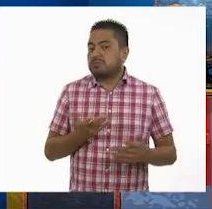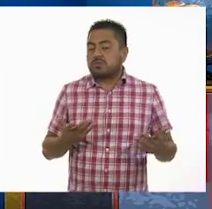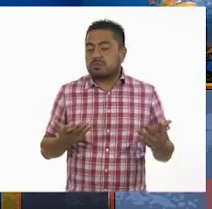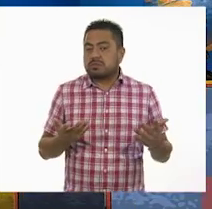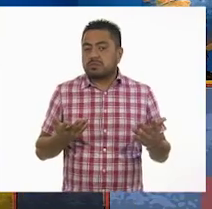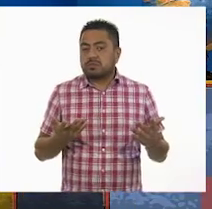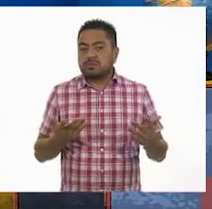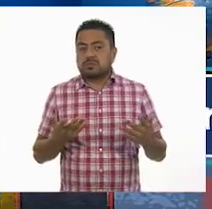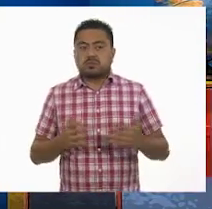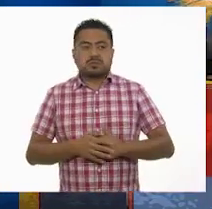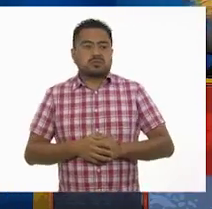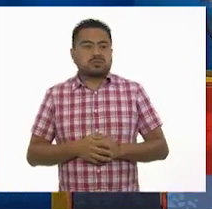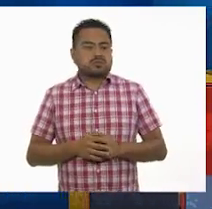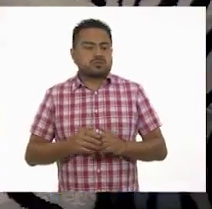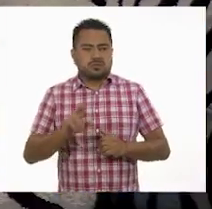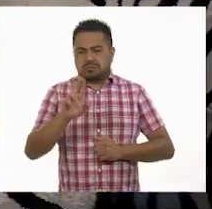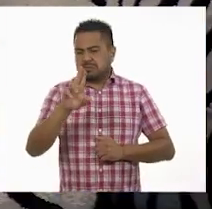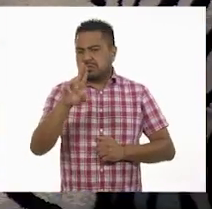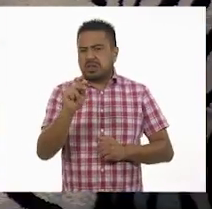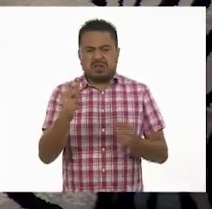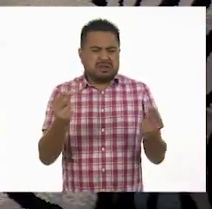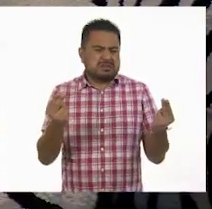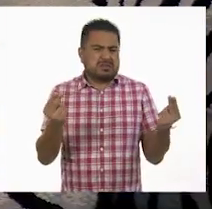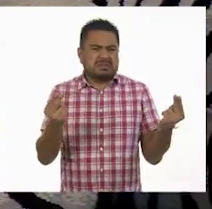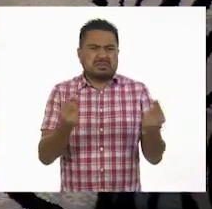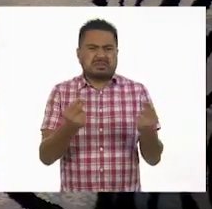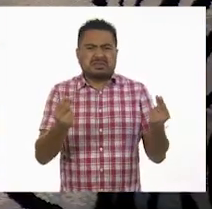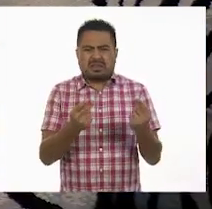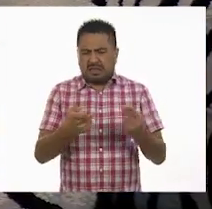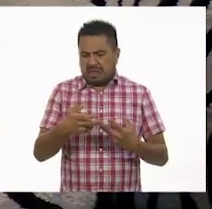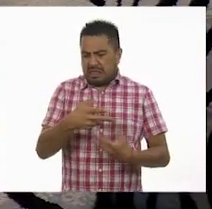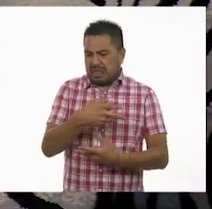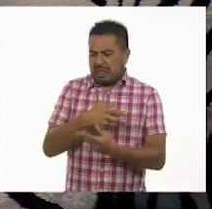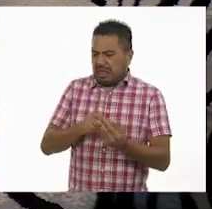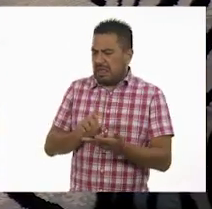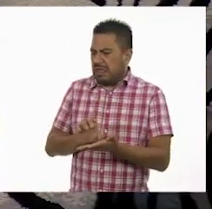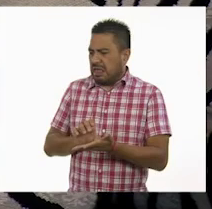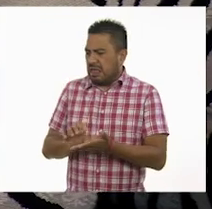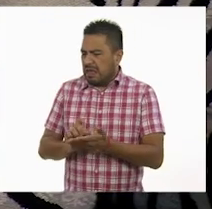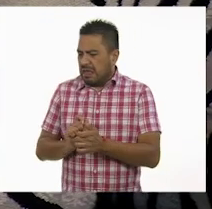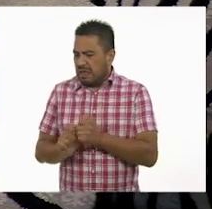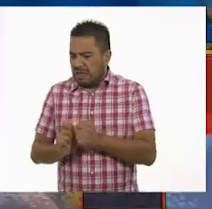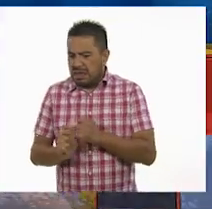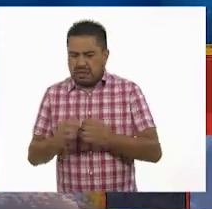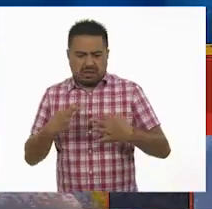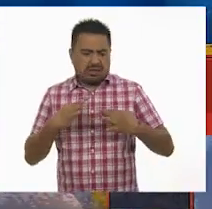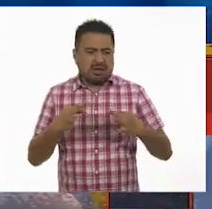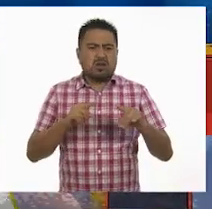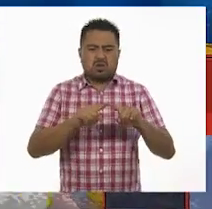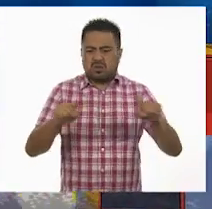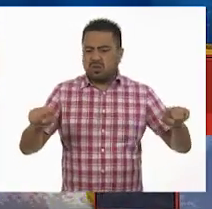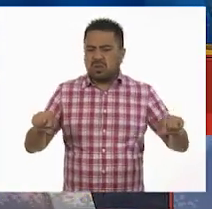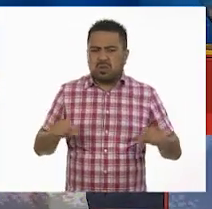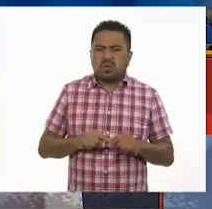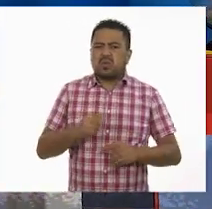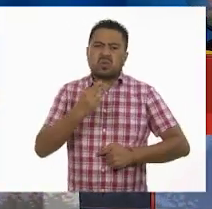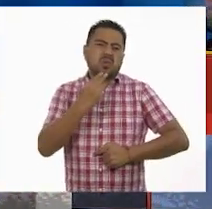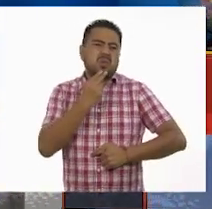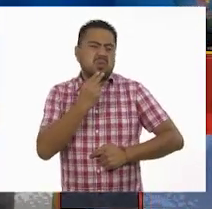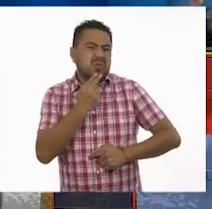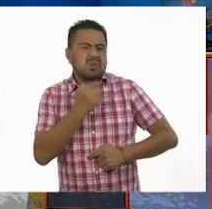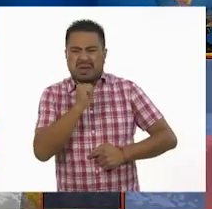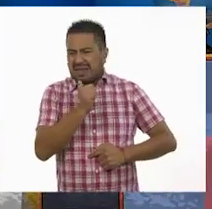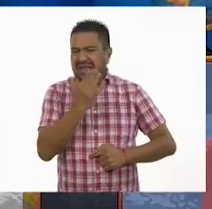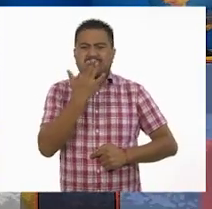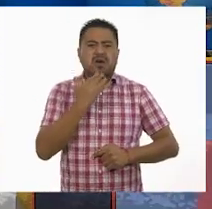coma, no requiero gran inversión en vestuario, escenografía, utilería